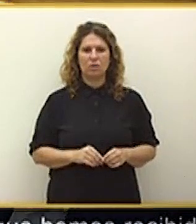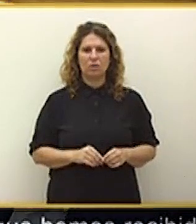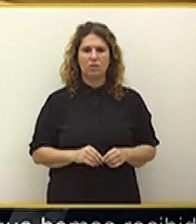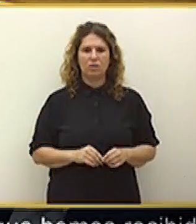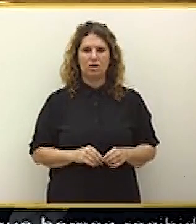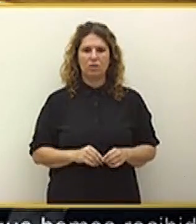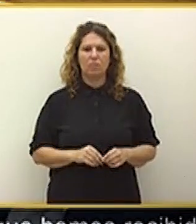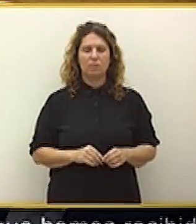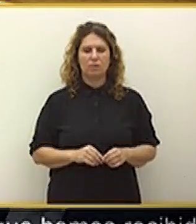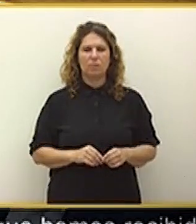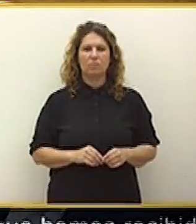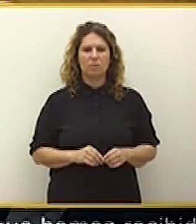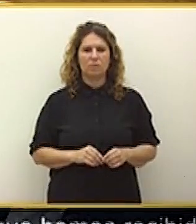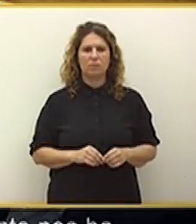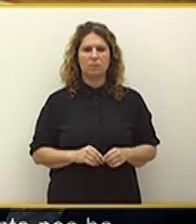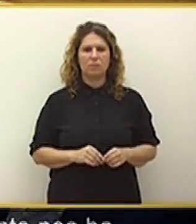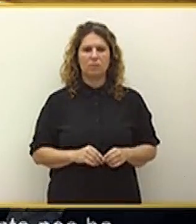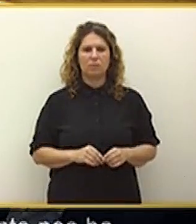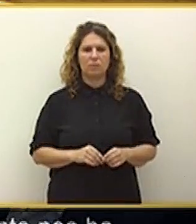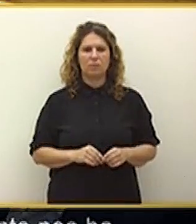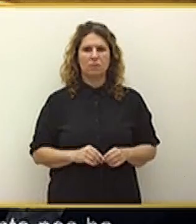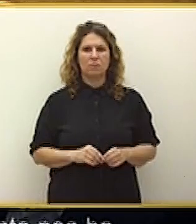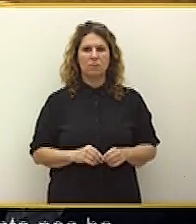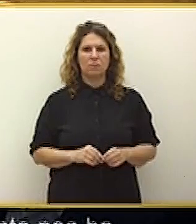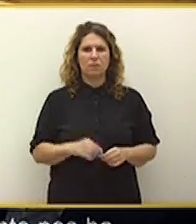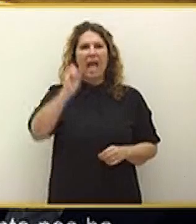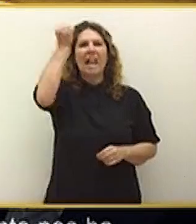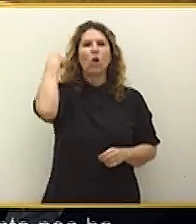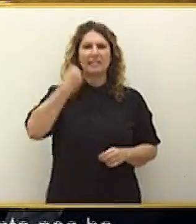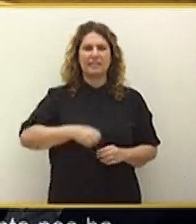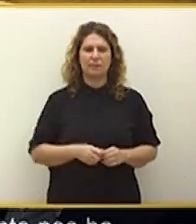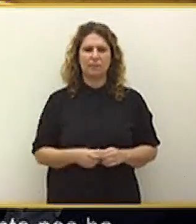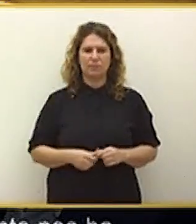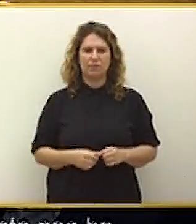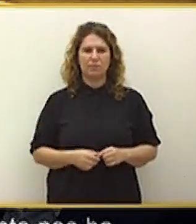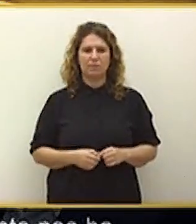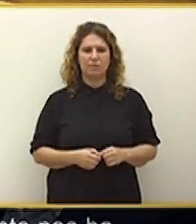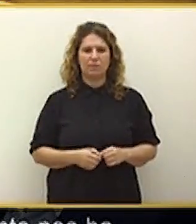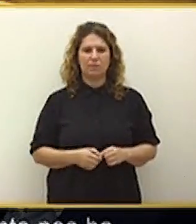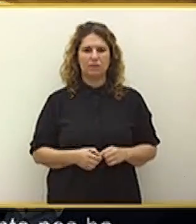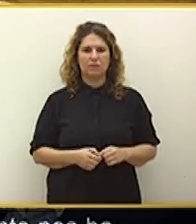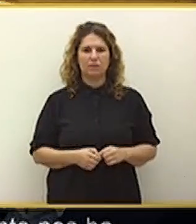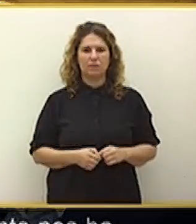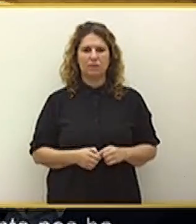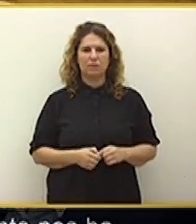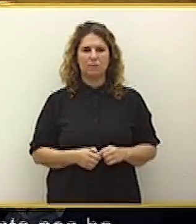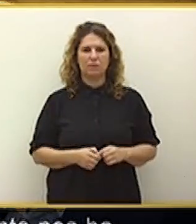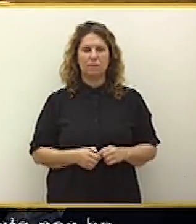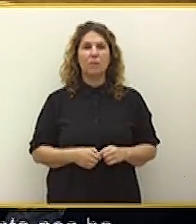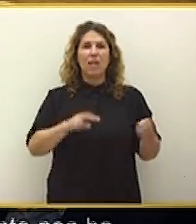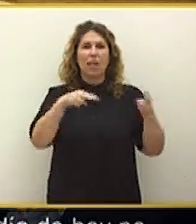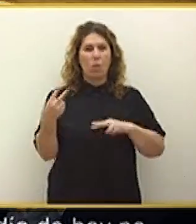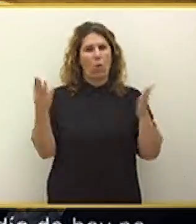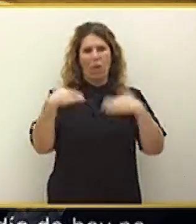estudiar en la mía lengua y los aragoneses a día de hoy no tienen derechos lingüísticos plenos. No dixaré de decir tontadas que me dicen per aquí,